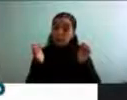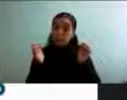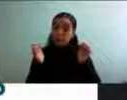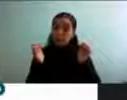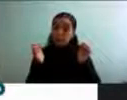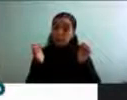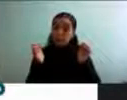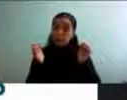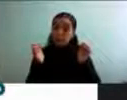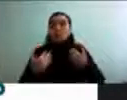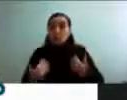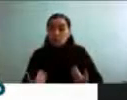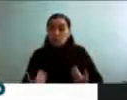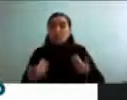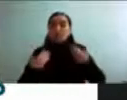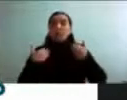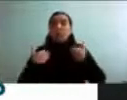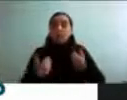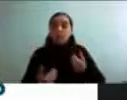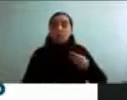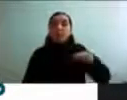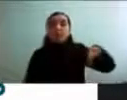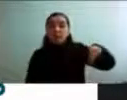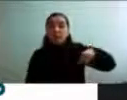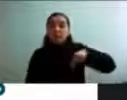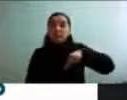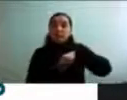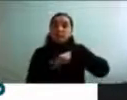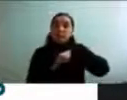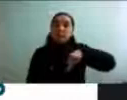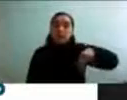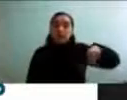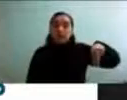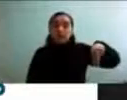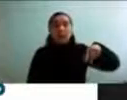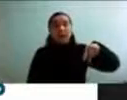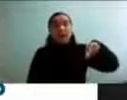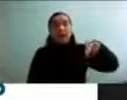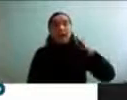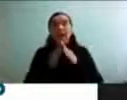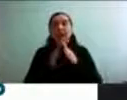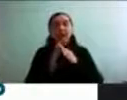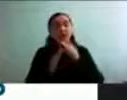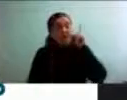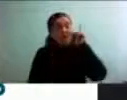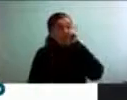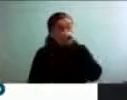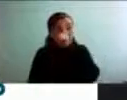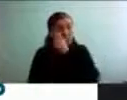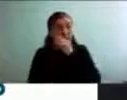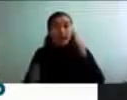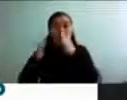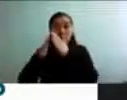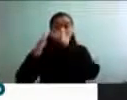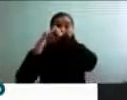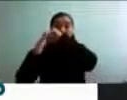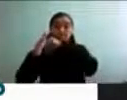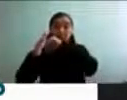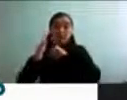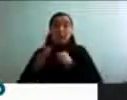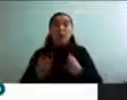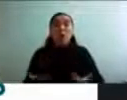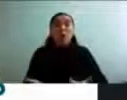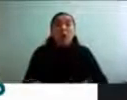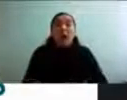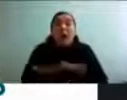de la casa en este tiempo de confinamiento es muy complicado, pero la verdad es que con que aumenten su actividad física lo máximo posible dentro